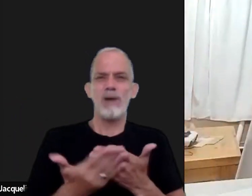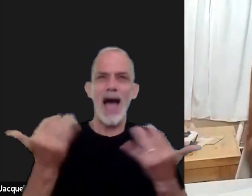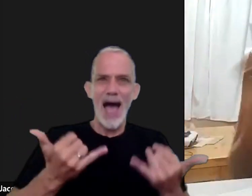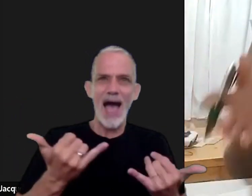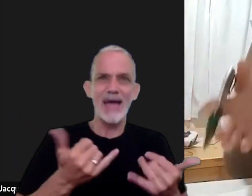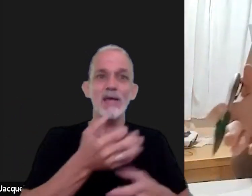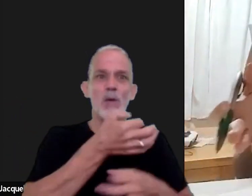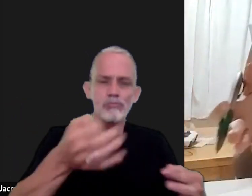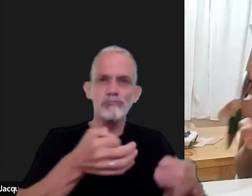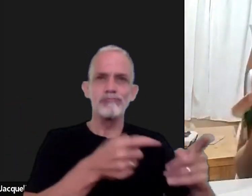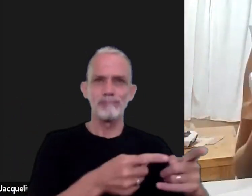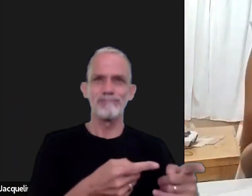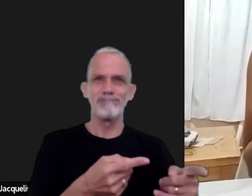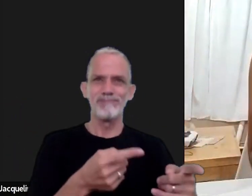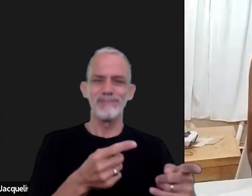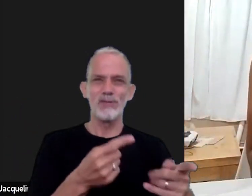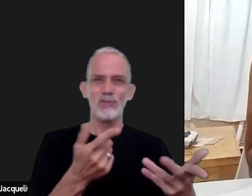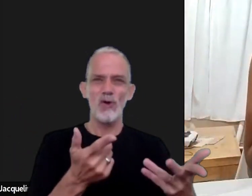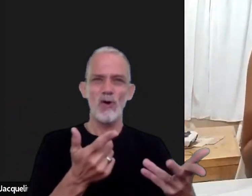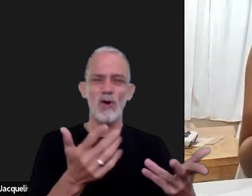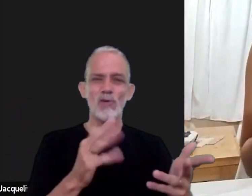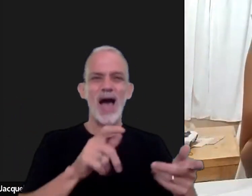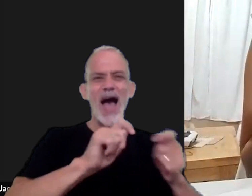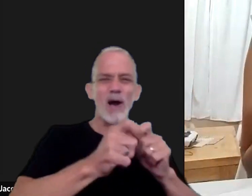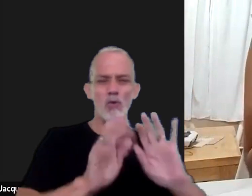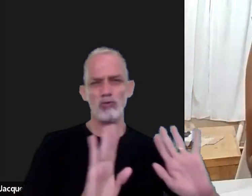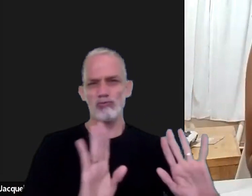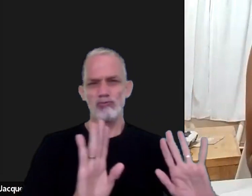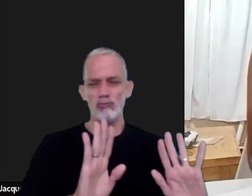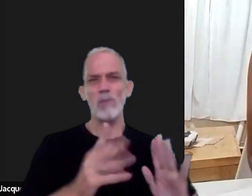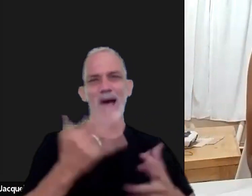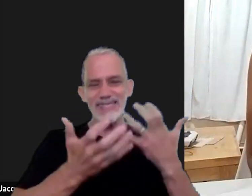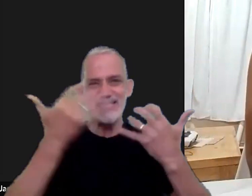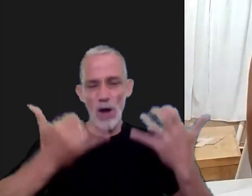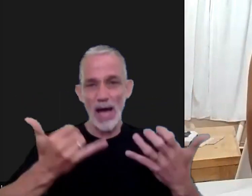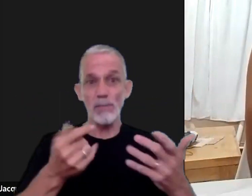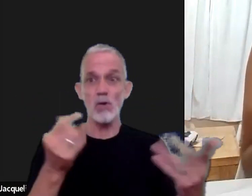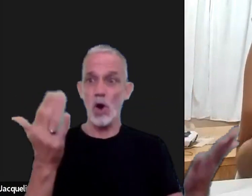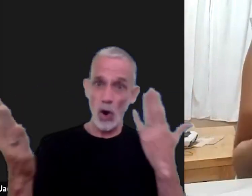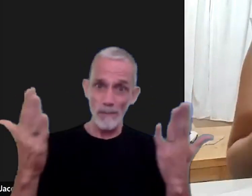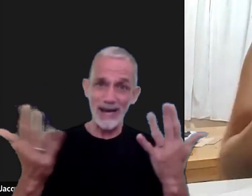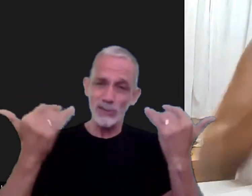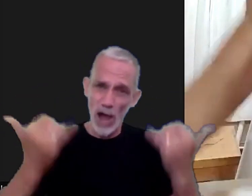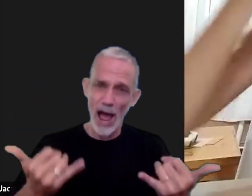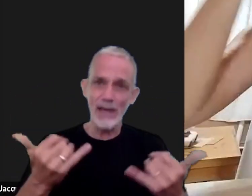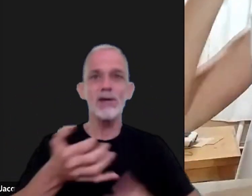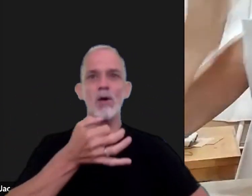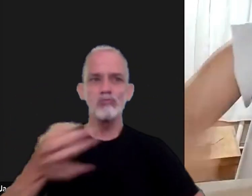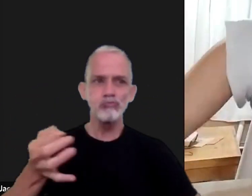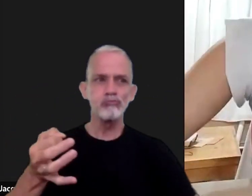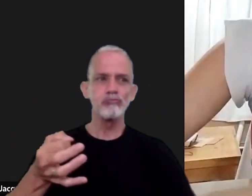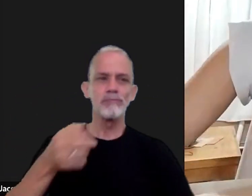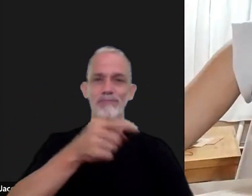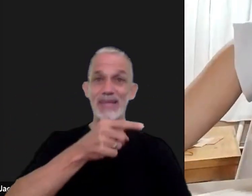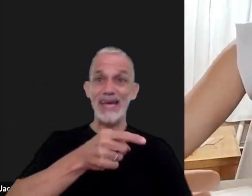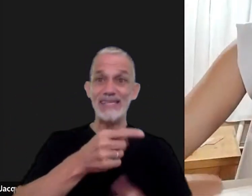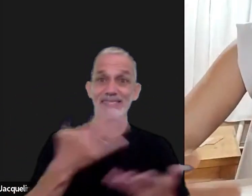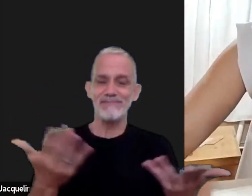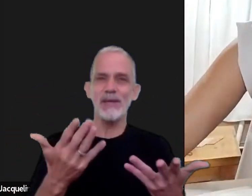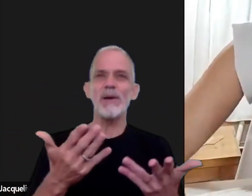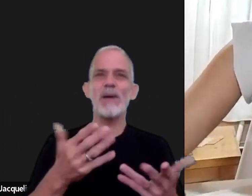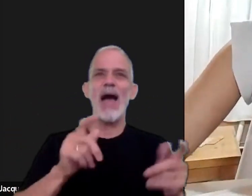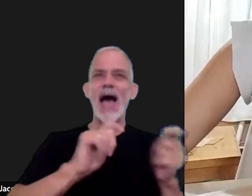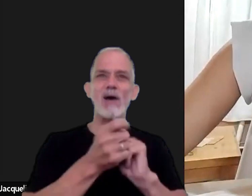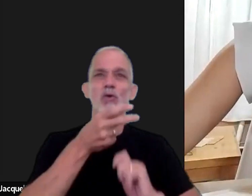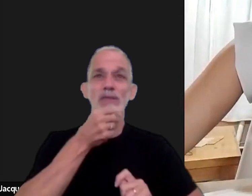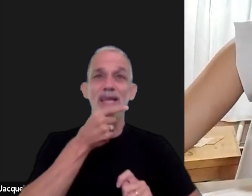efectivamente no tengo que hacerle ningún ajuste por lo menos a los comparables y que efectivamente ese caso era sin ajuste